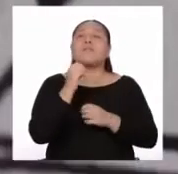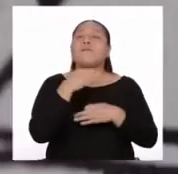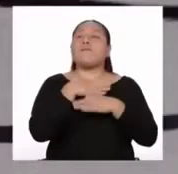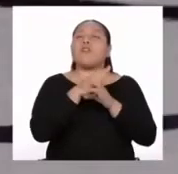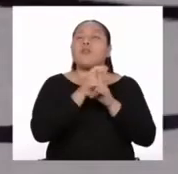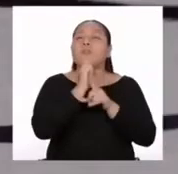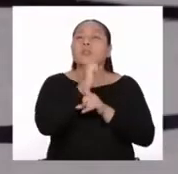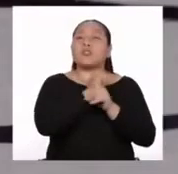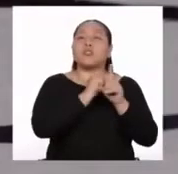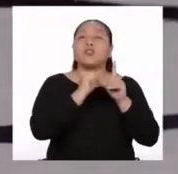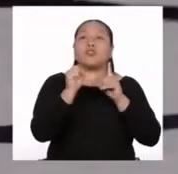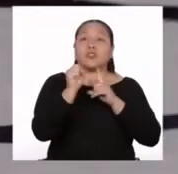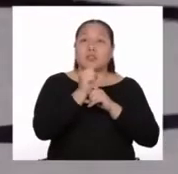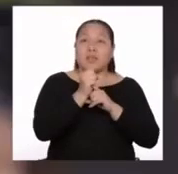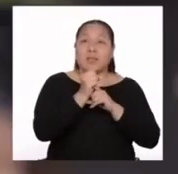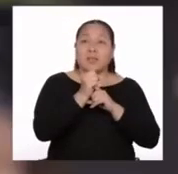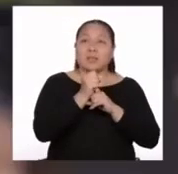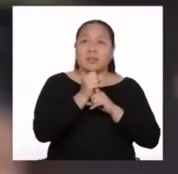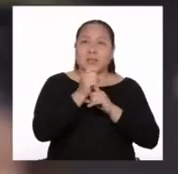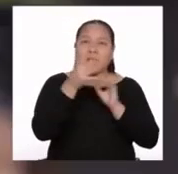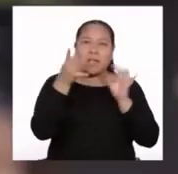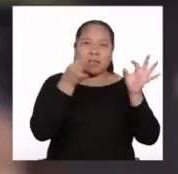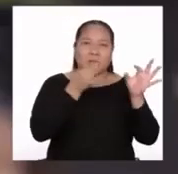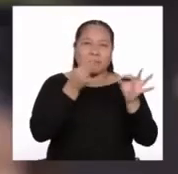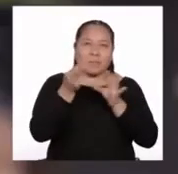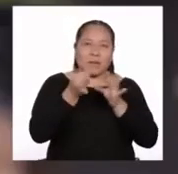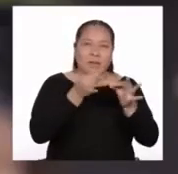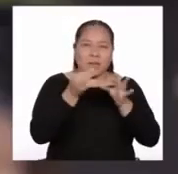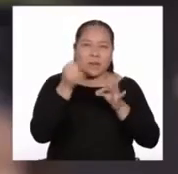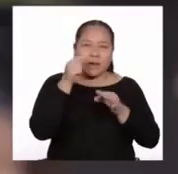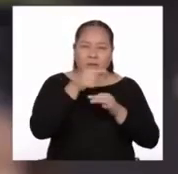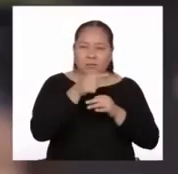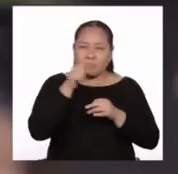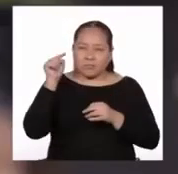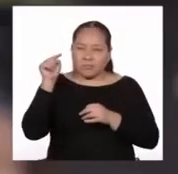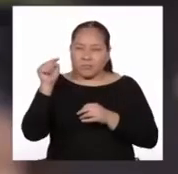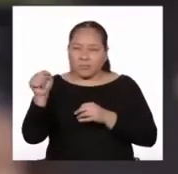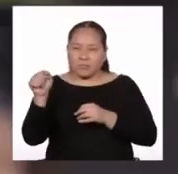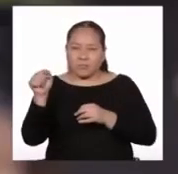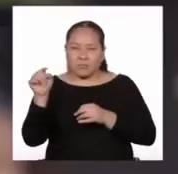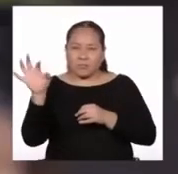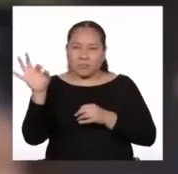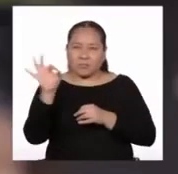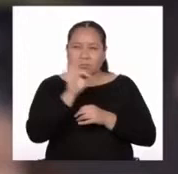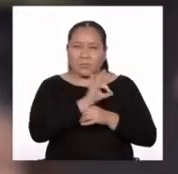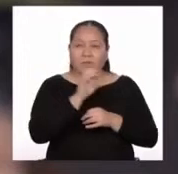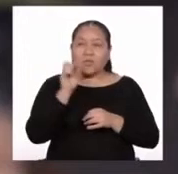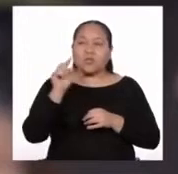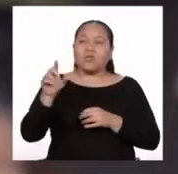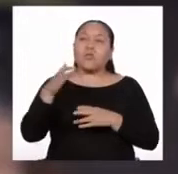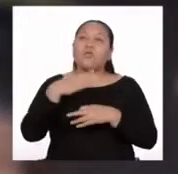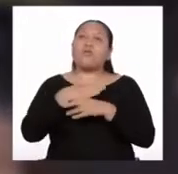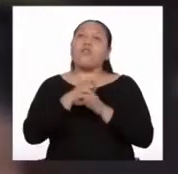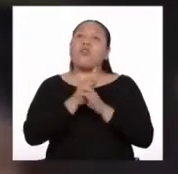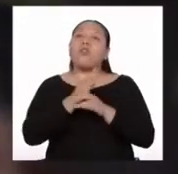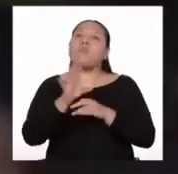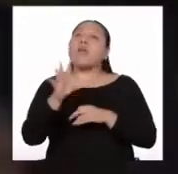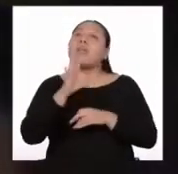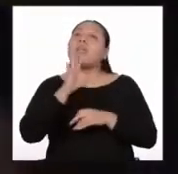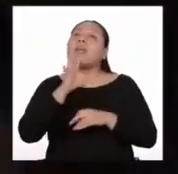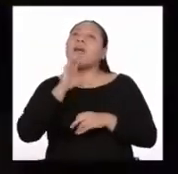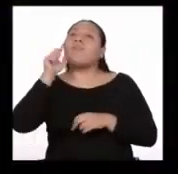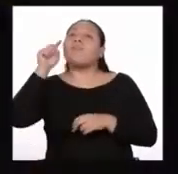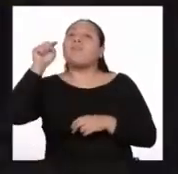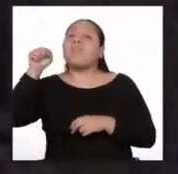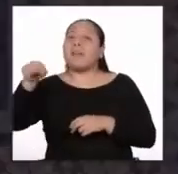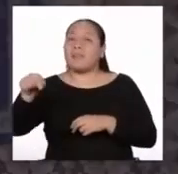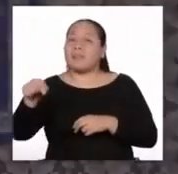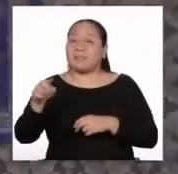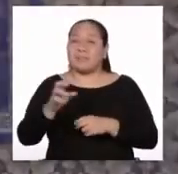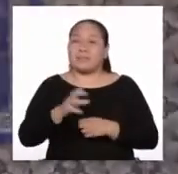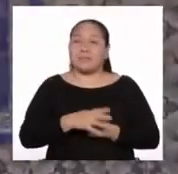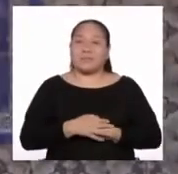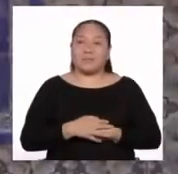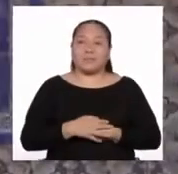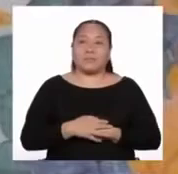los hace hablar de una manera que corresponde al estilo de habla que manejaban.